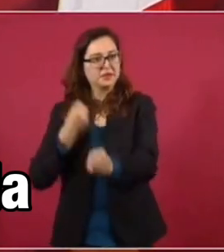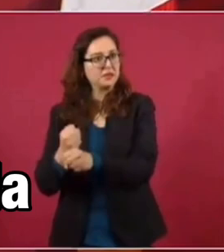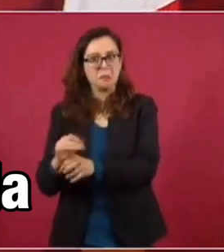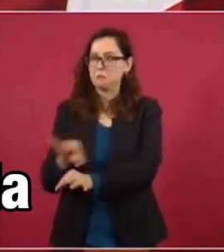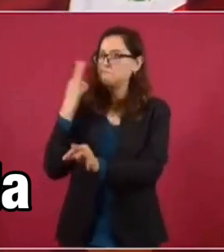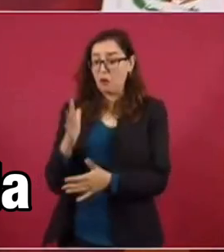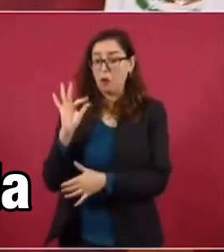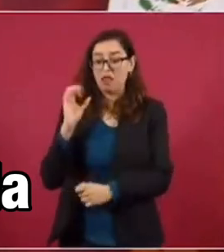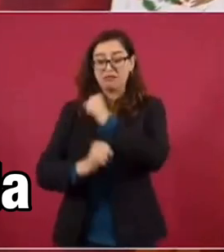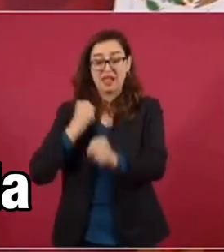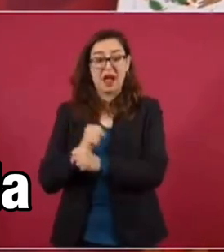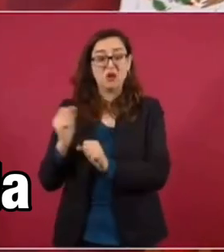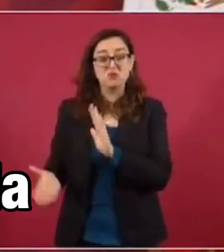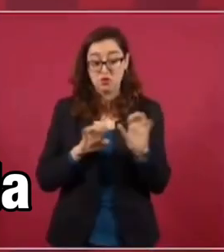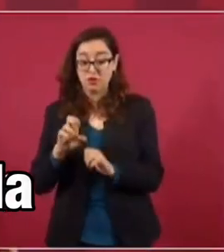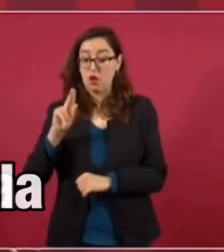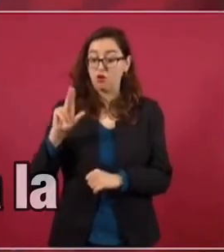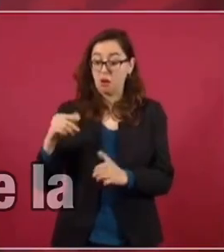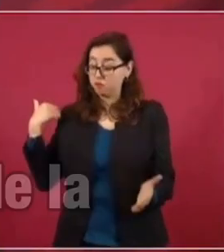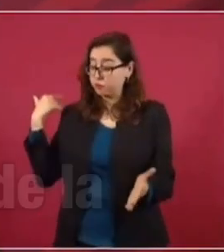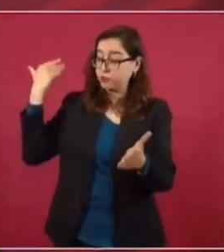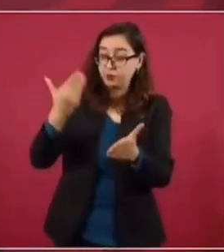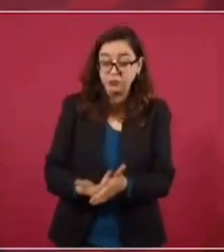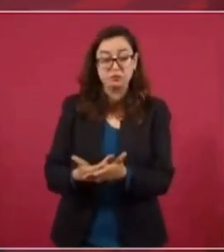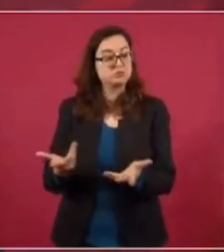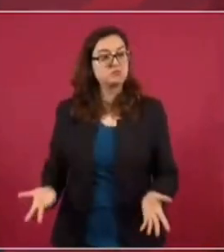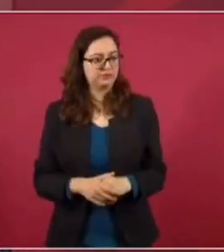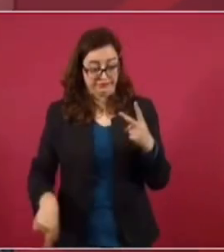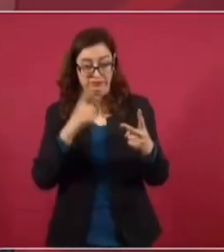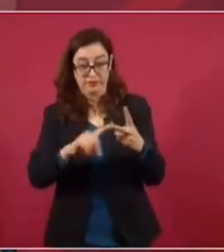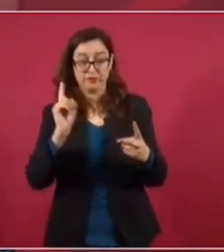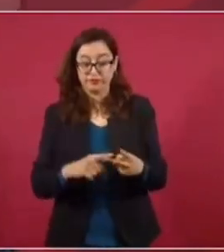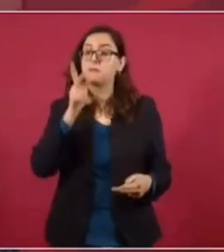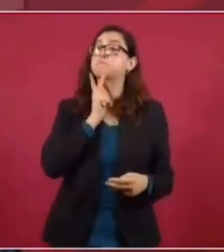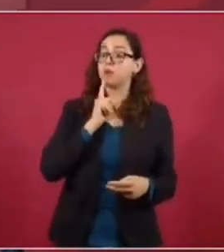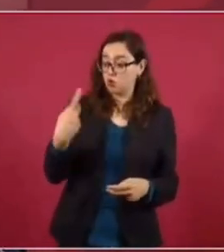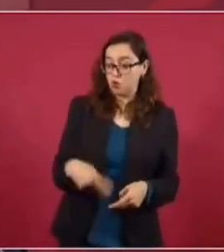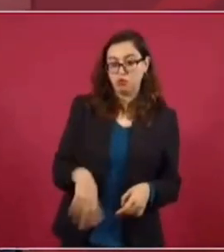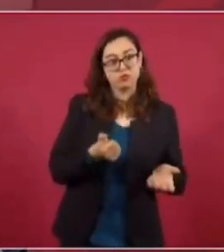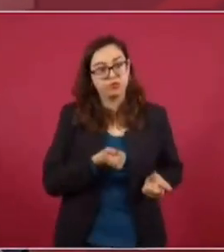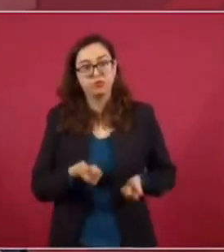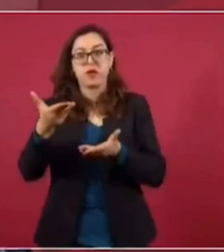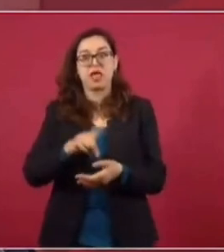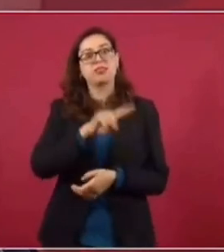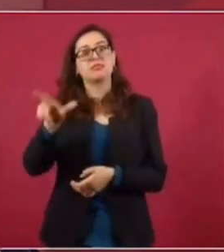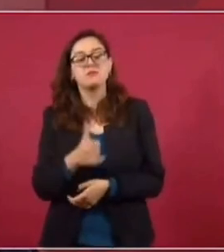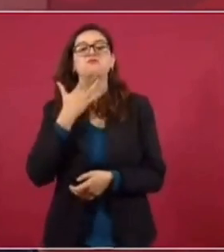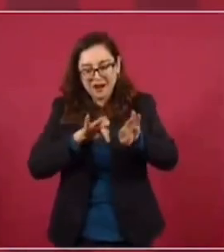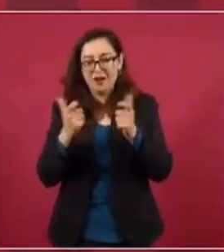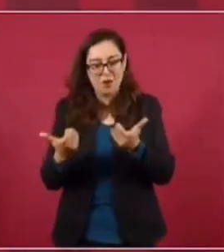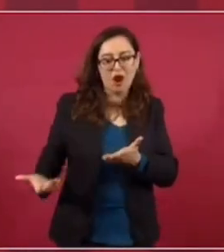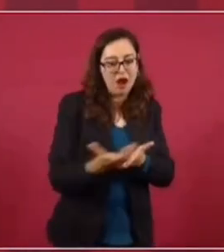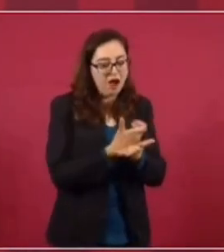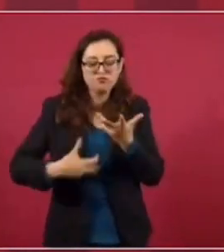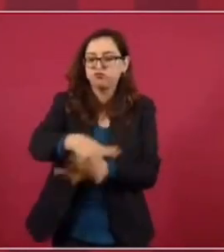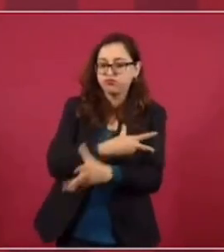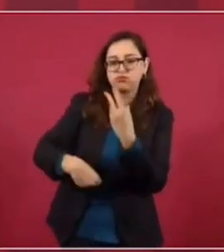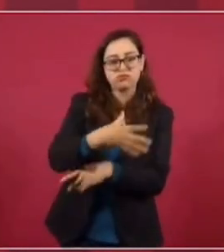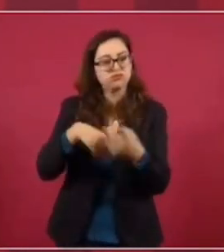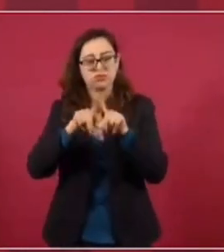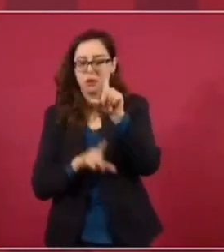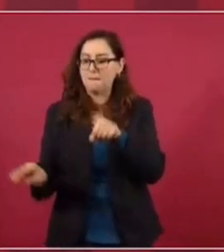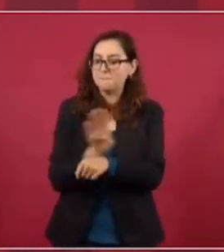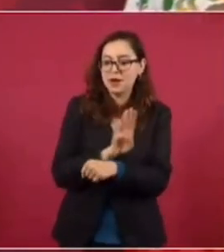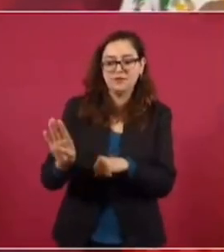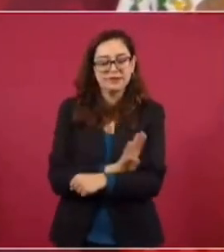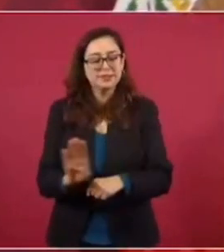construir una nueva refinería. Está reconociendo eso, que vendíamos petróleo crudo y comprábamos gasolinas. Y que ahora la política es procesar nuestra materia prima. Que producir aquí los